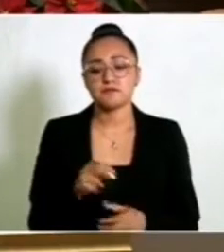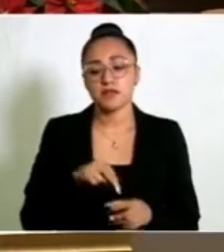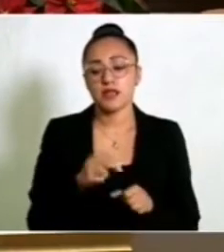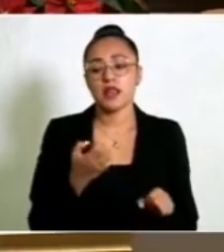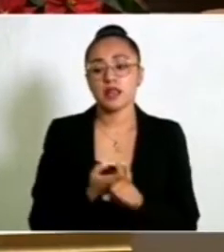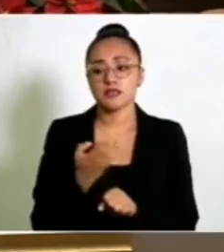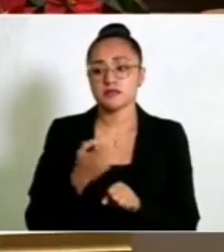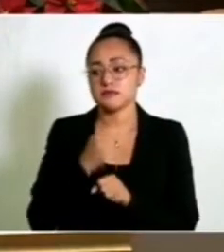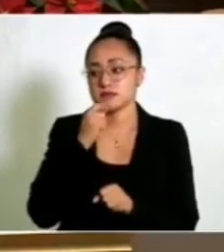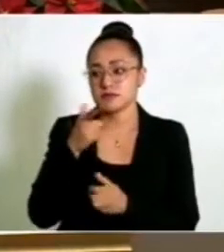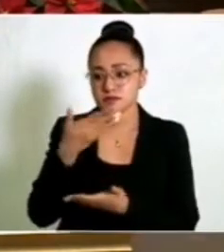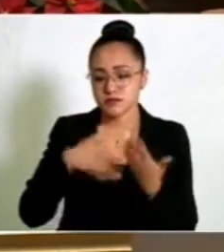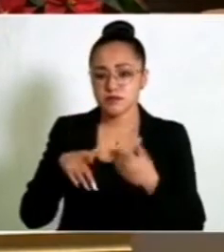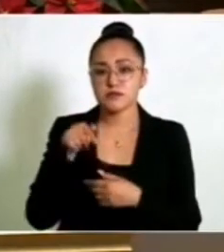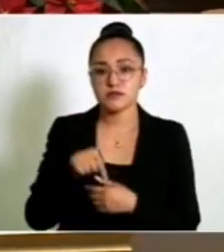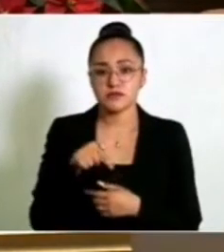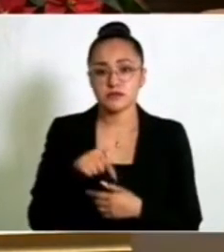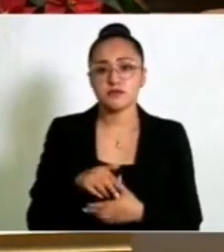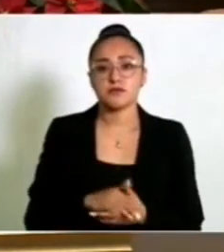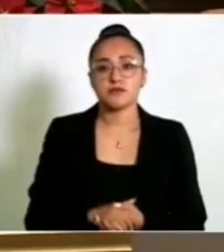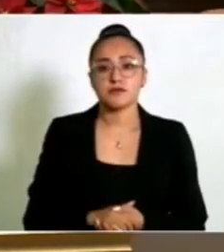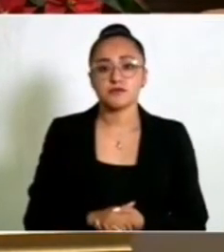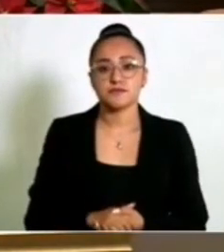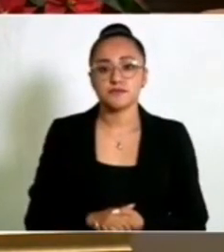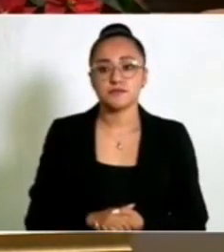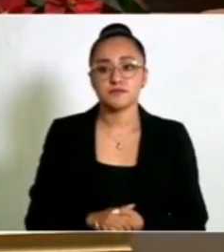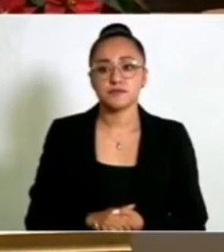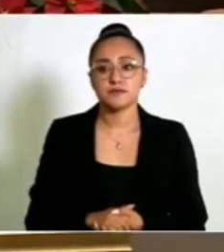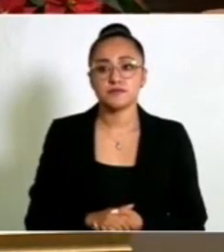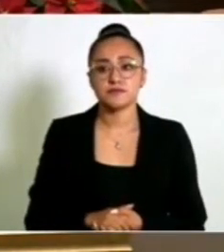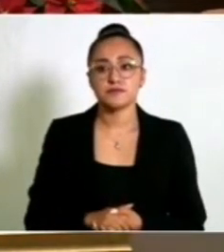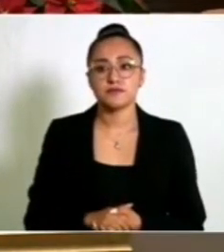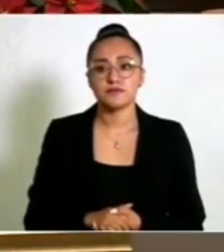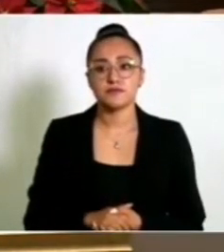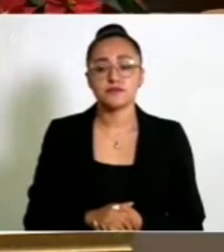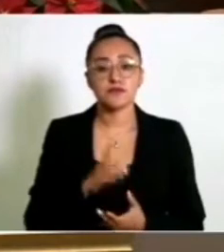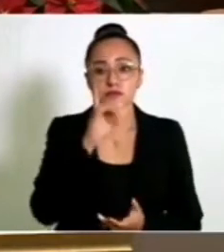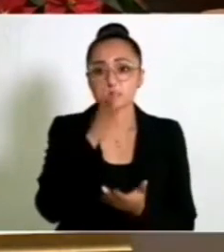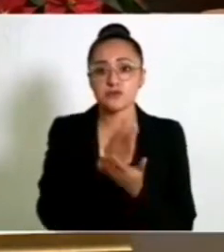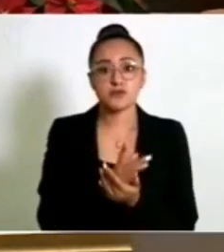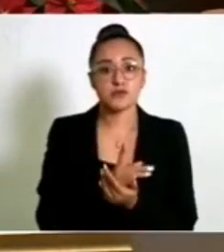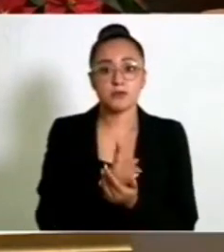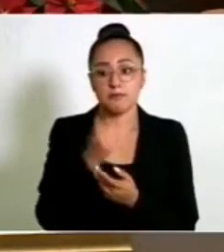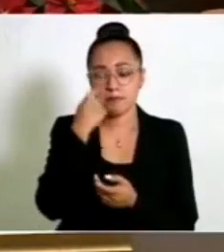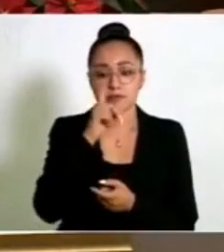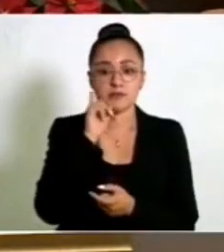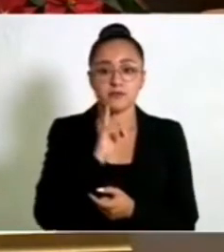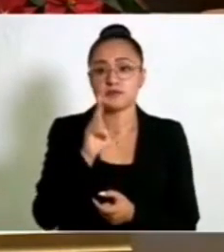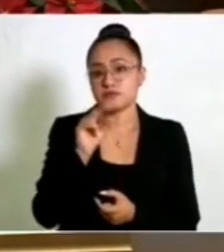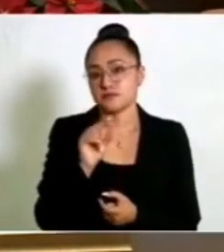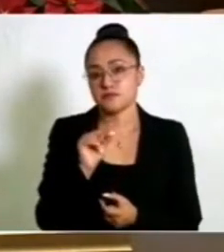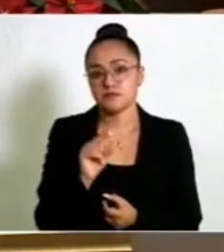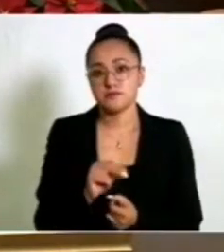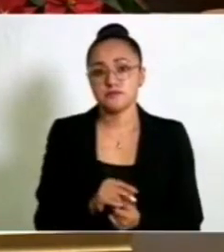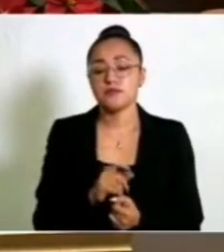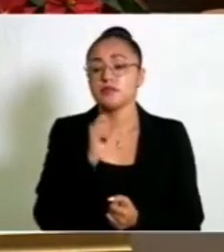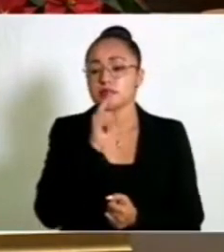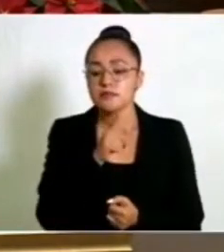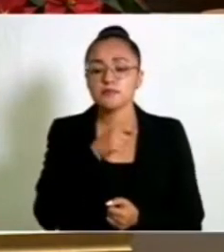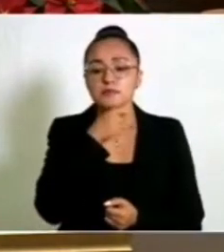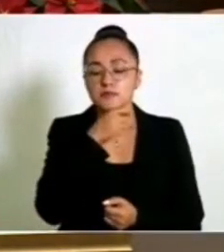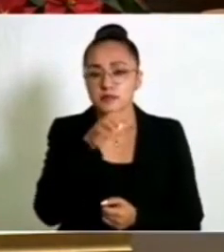refugios. Refugios. No solamente contra mujeres, ¿eh? Ancianos.